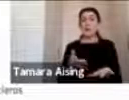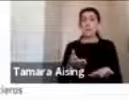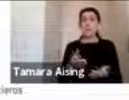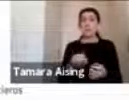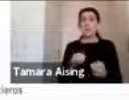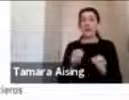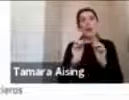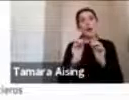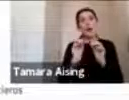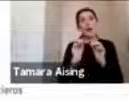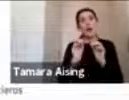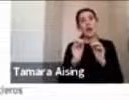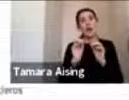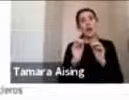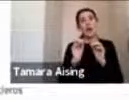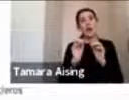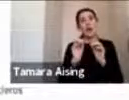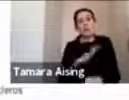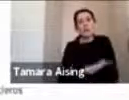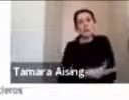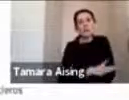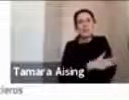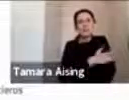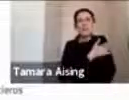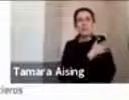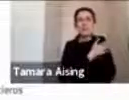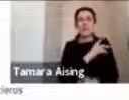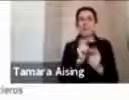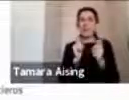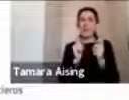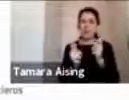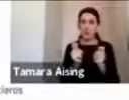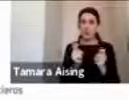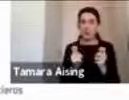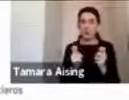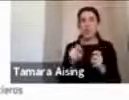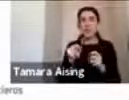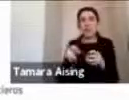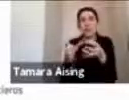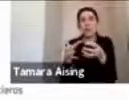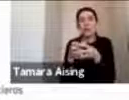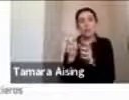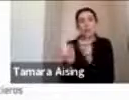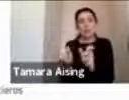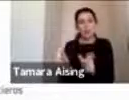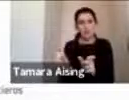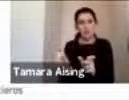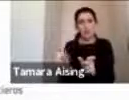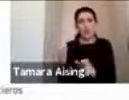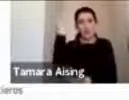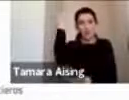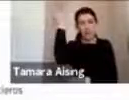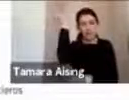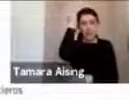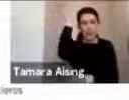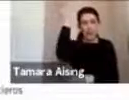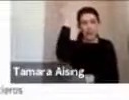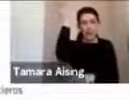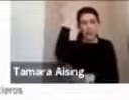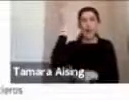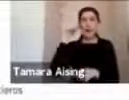sensibilizarnos frente al riesgo que existe para esta población en cuanto al trauma y específicamente frente al trauma